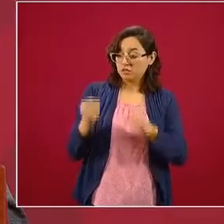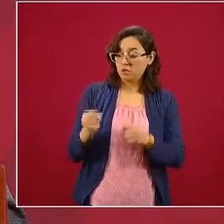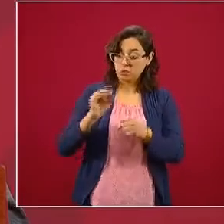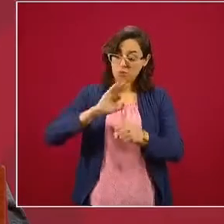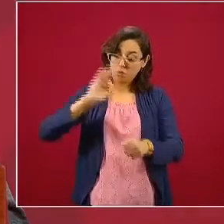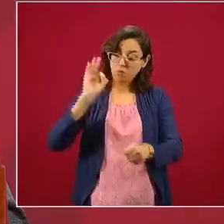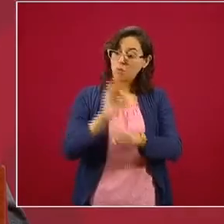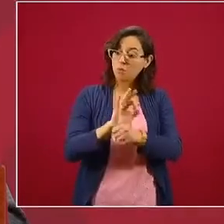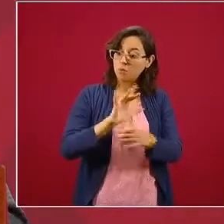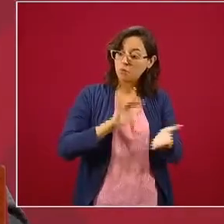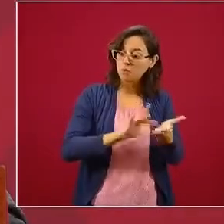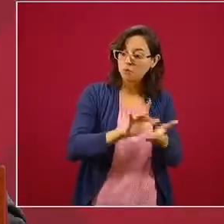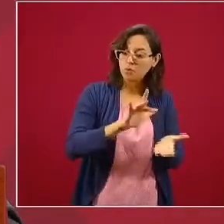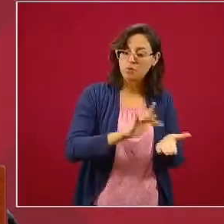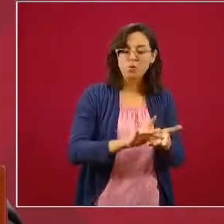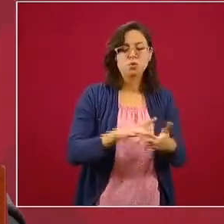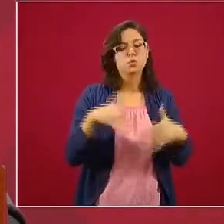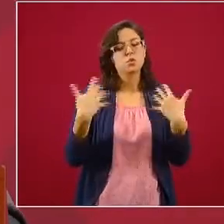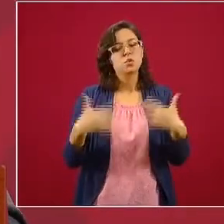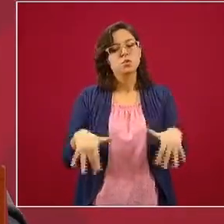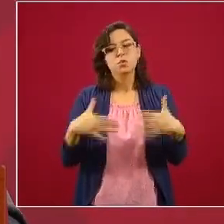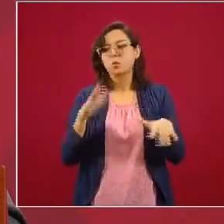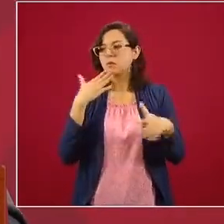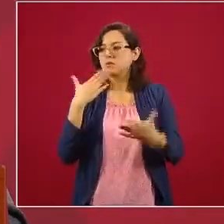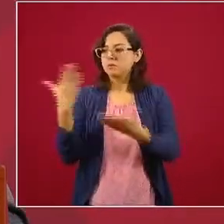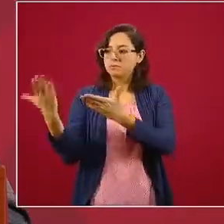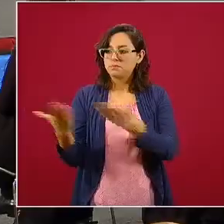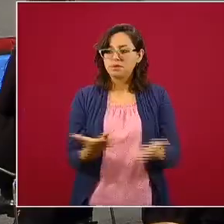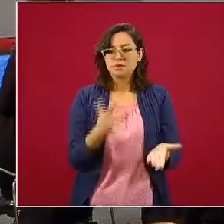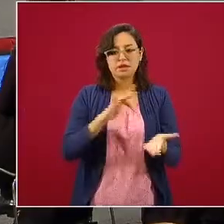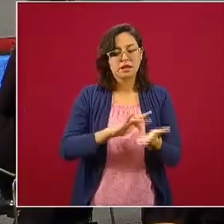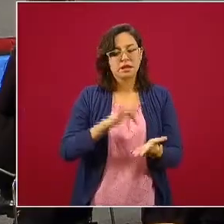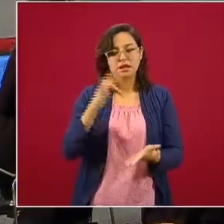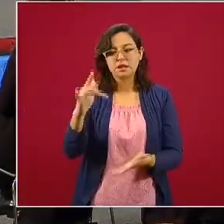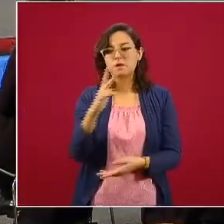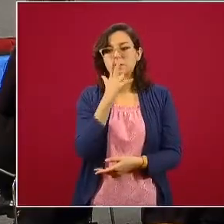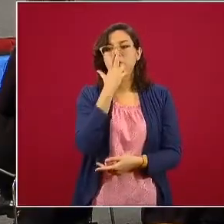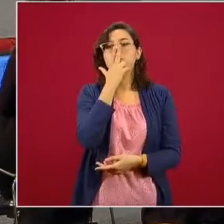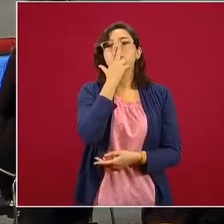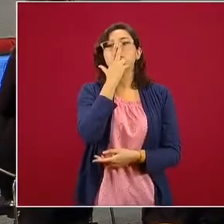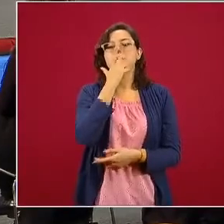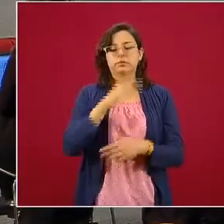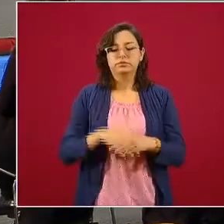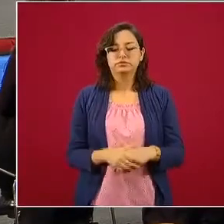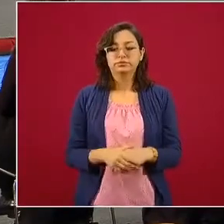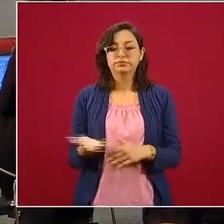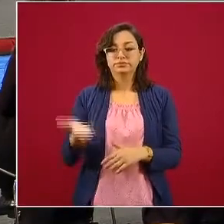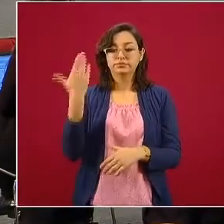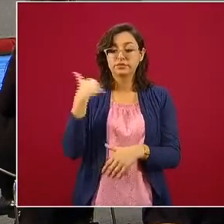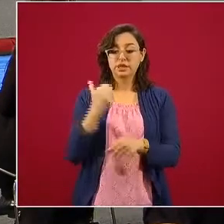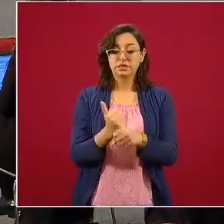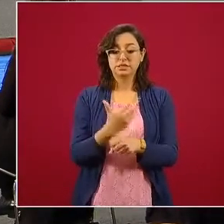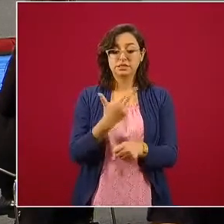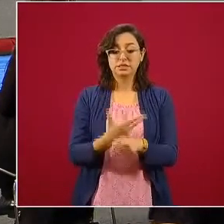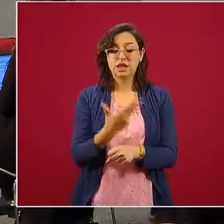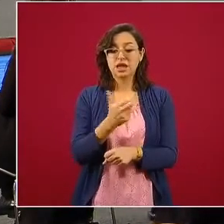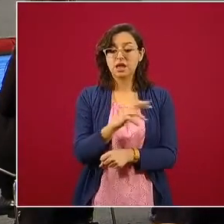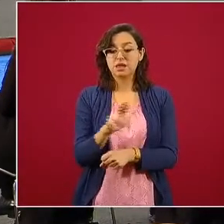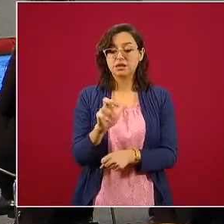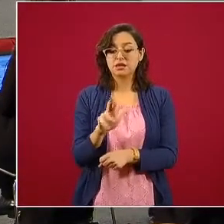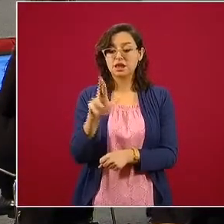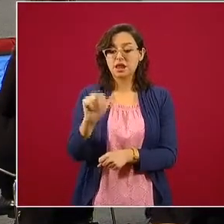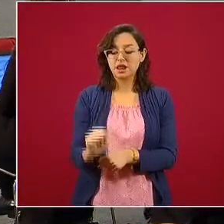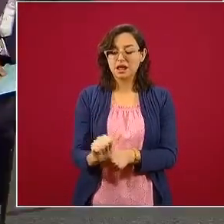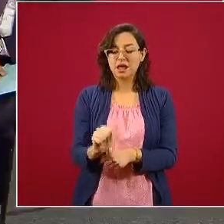bienvenido, es sumamente valioso. Como lo señaló el secretario Herrera, trabajar para la salud es